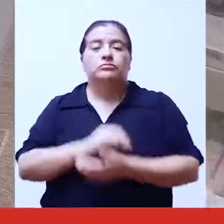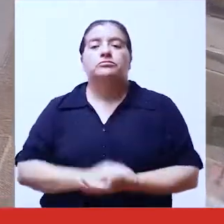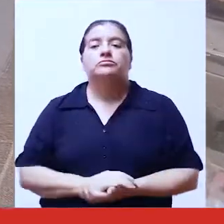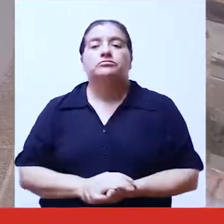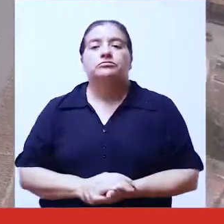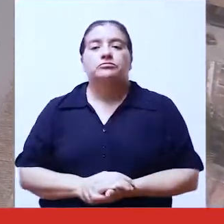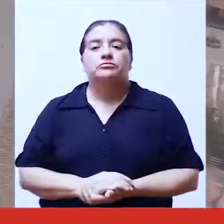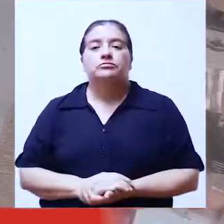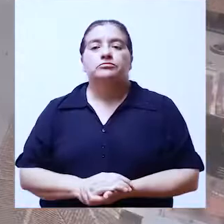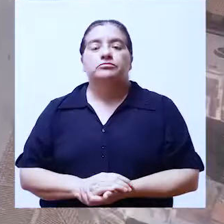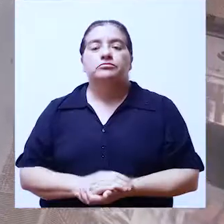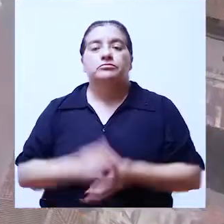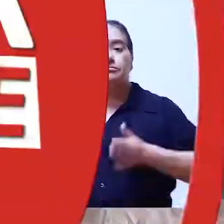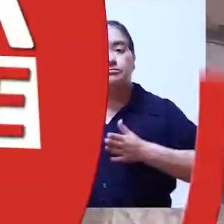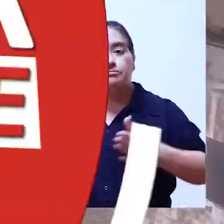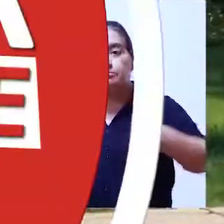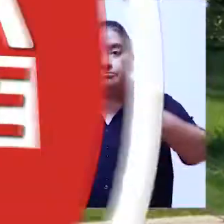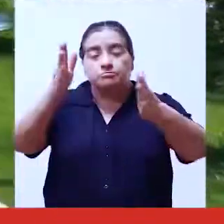ciudad de Ayacucho.